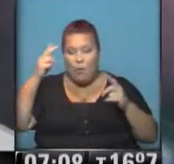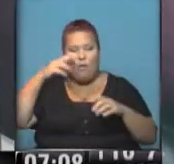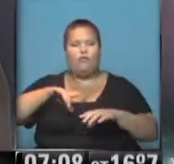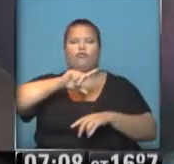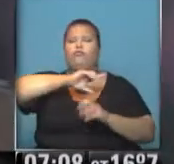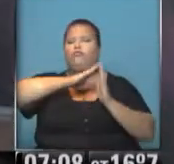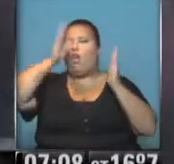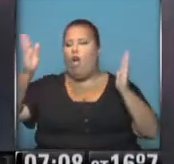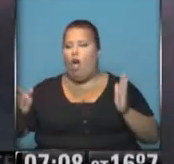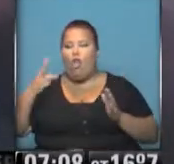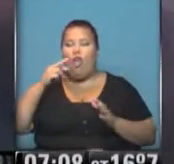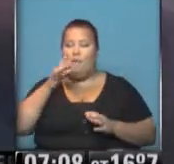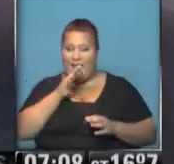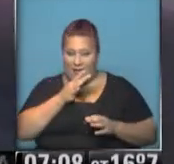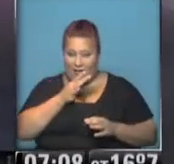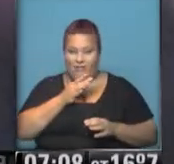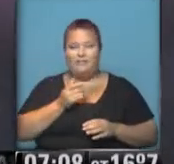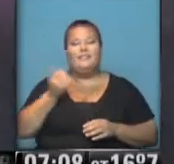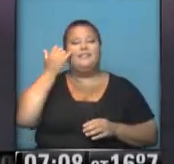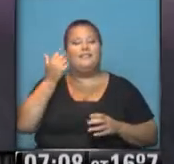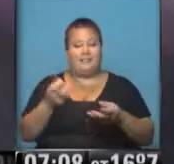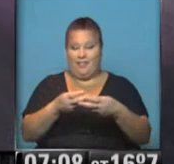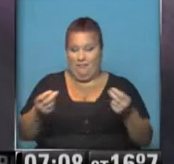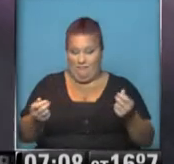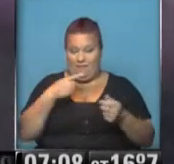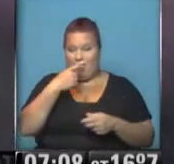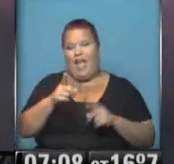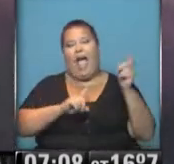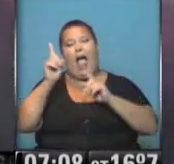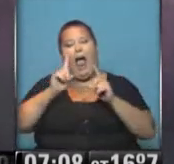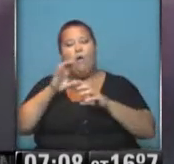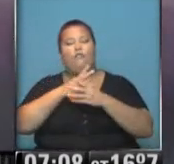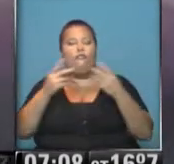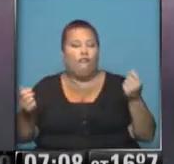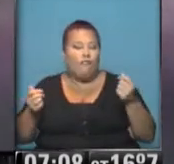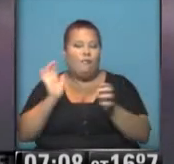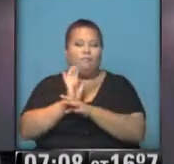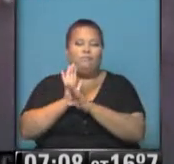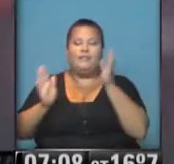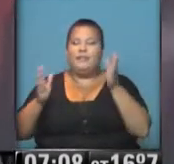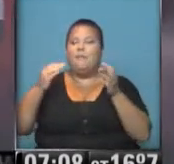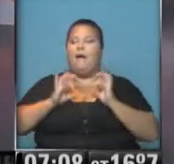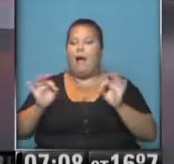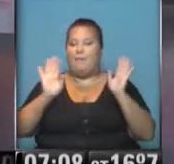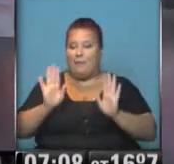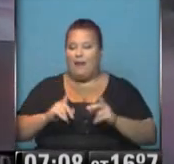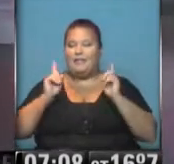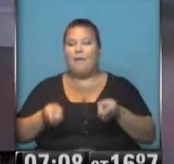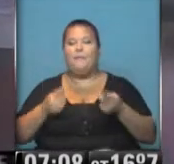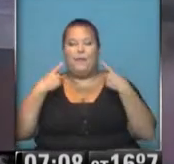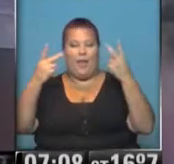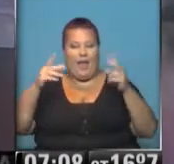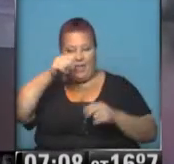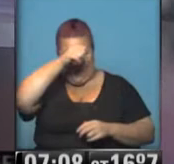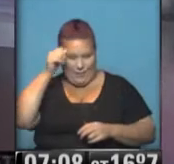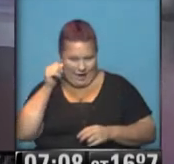todo este 2014 que ya está finalizando y bien lo decías, algunos ya estaban cerrando lo que va a ser la temporada y las visitas de este verano.